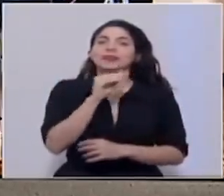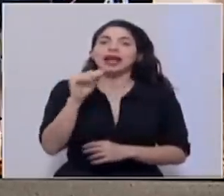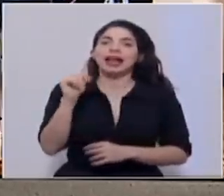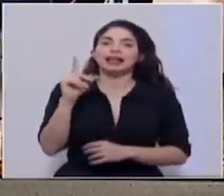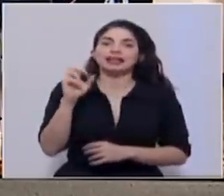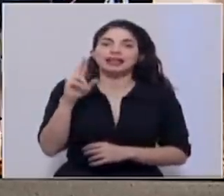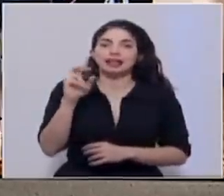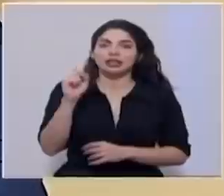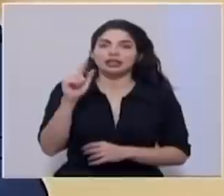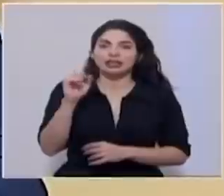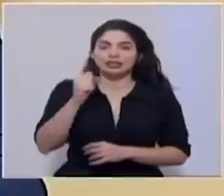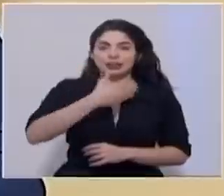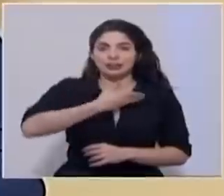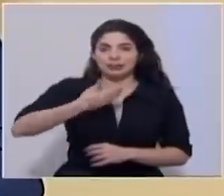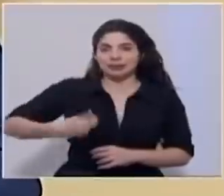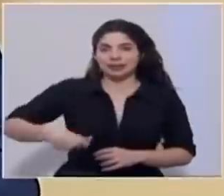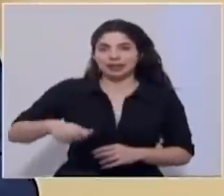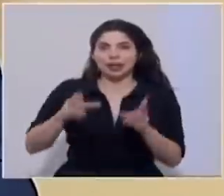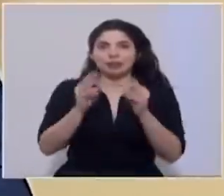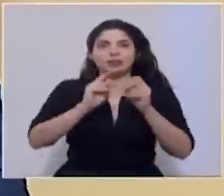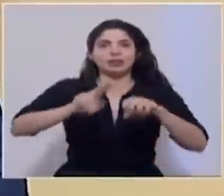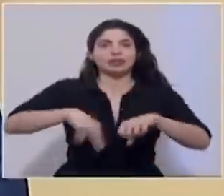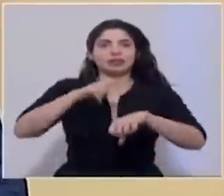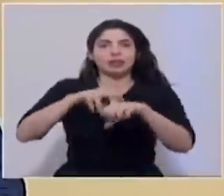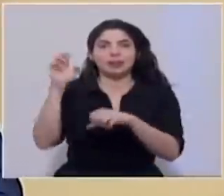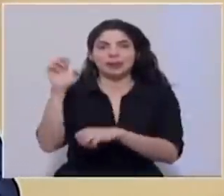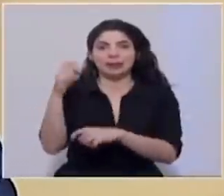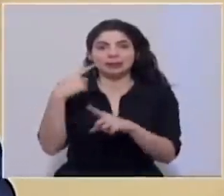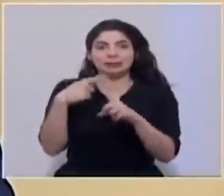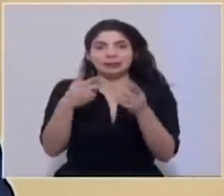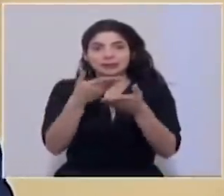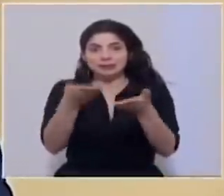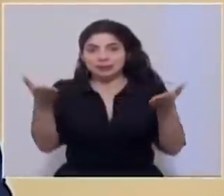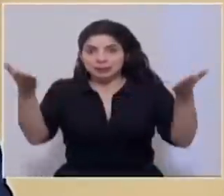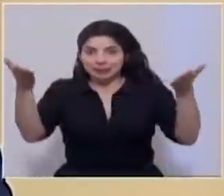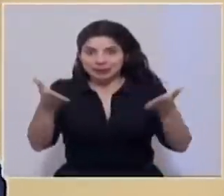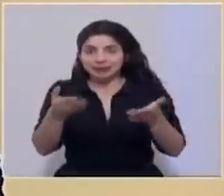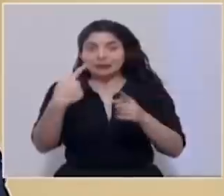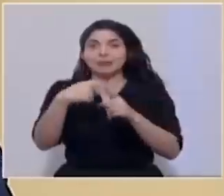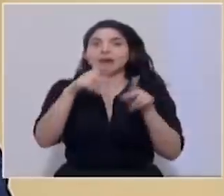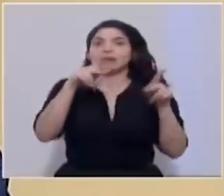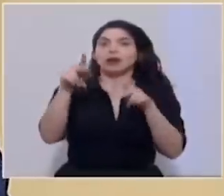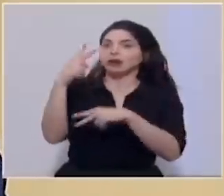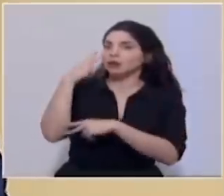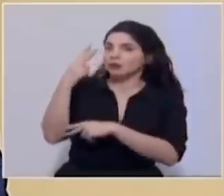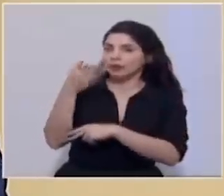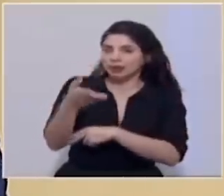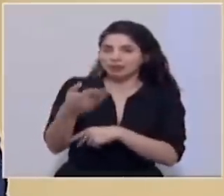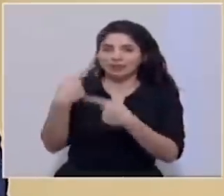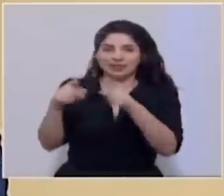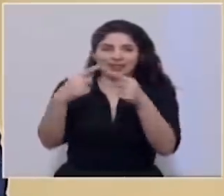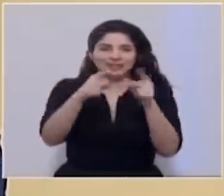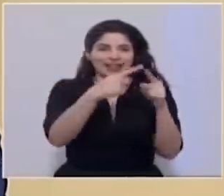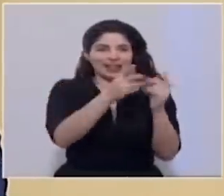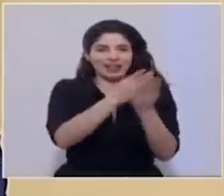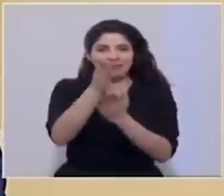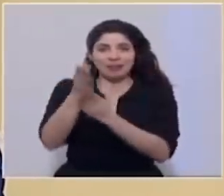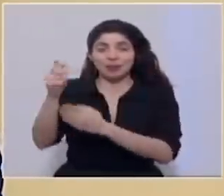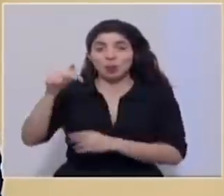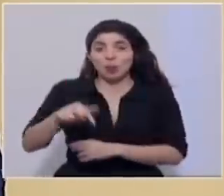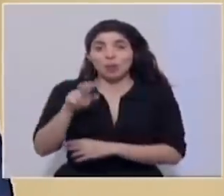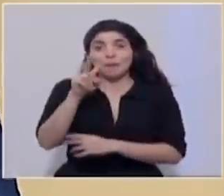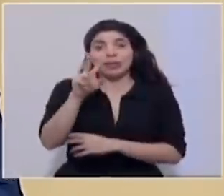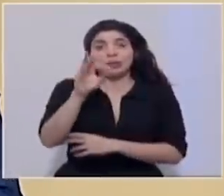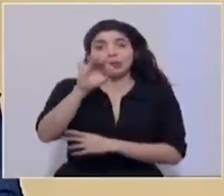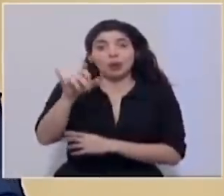Solís, presidente de la Comisión Nacional de Emergencias. A los presentes y a los que están siguiendo la transmisión por los diferentes medios. Al ser 29